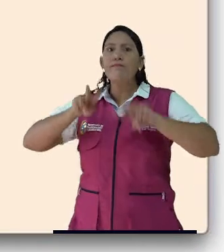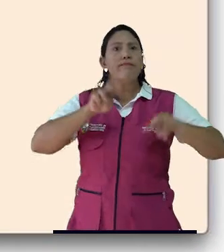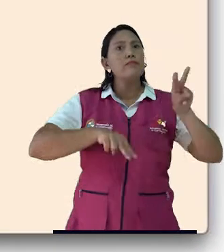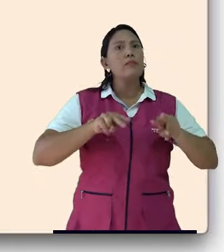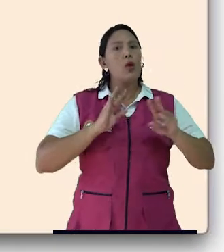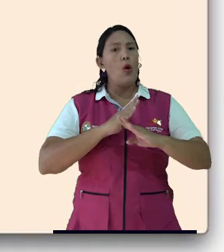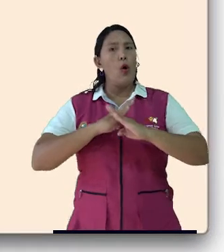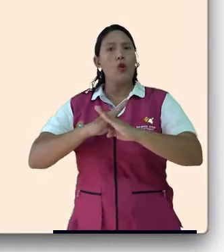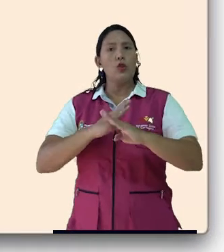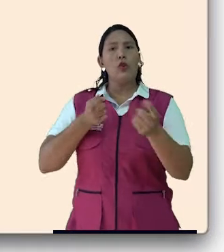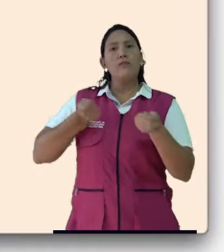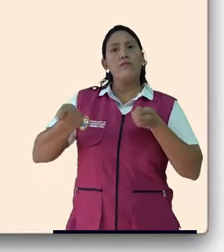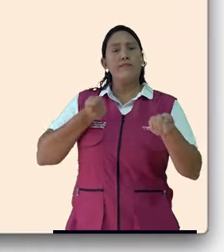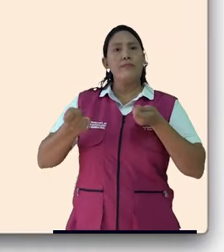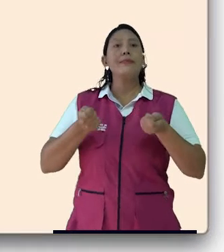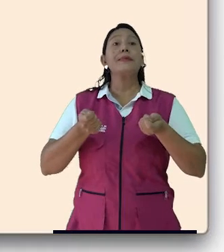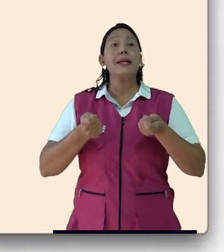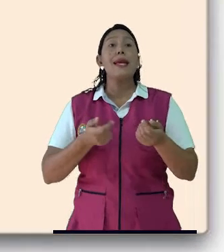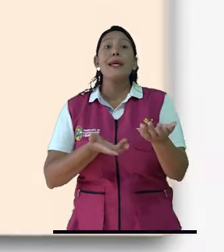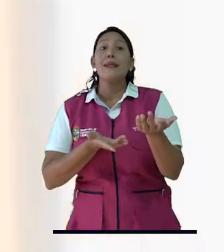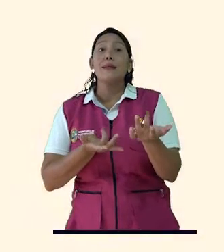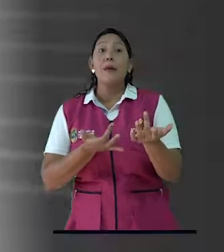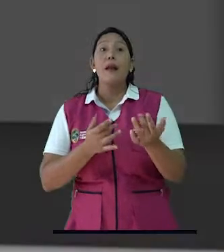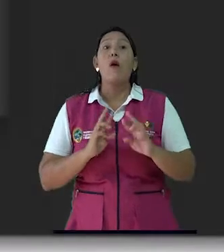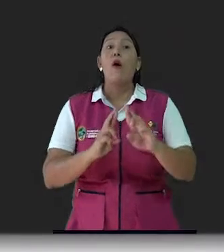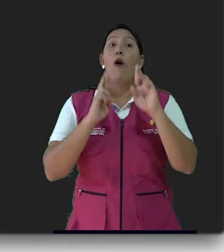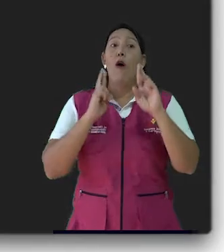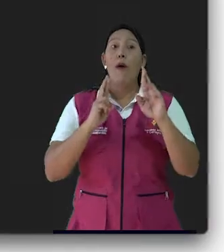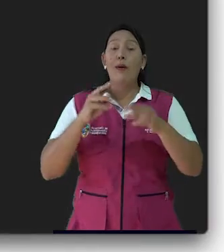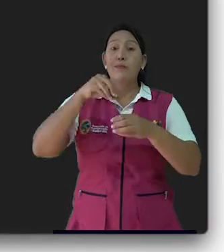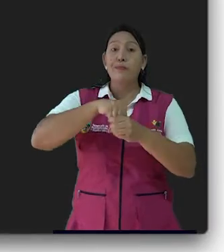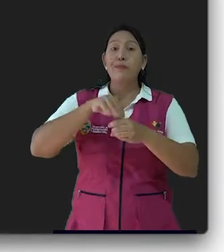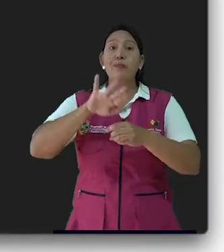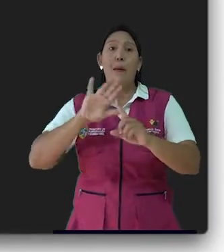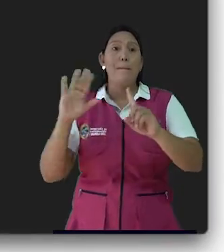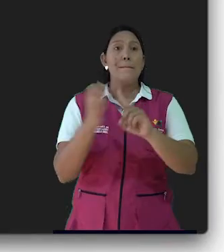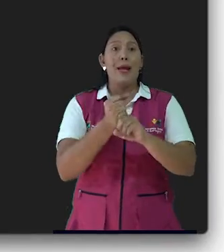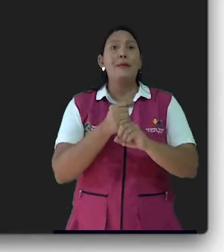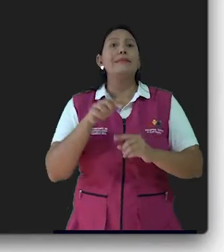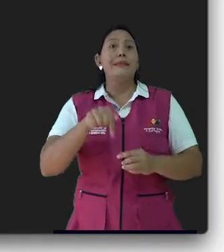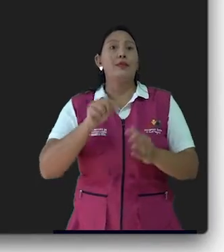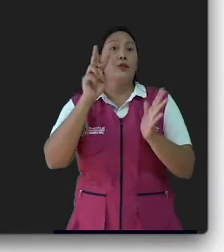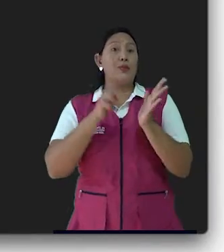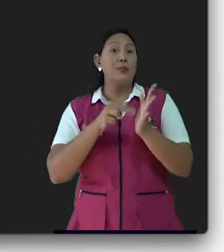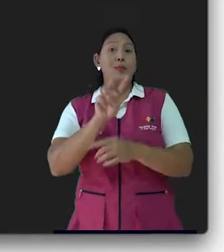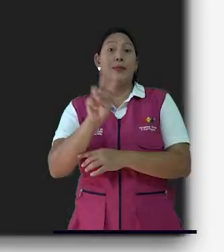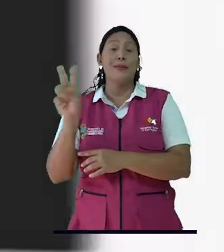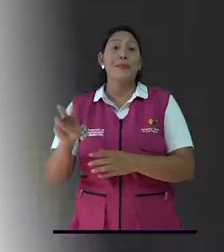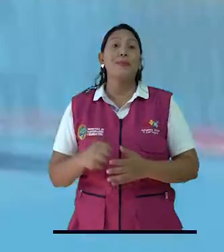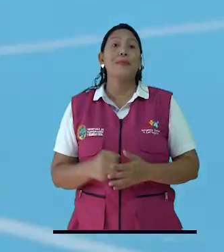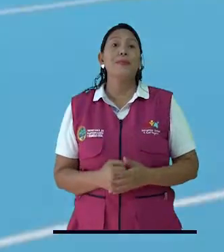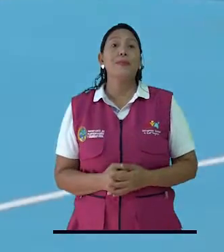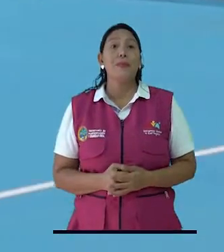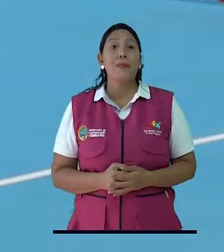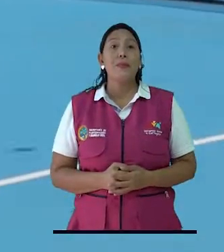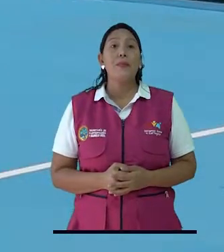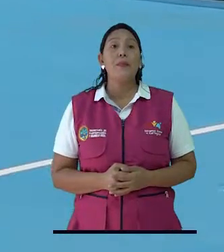del software de control de obras en el centro. Esperamos ponerla en marcha en este 2022.